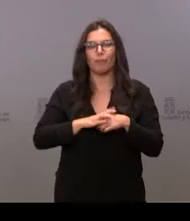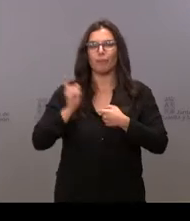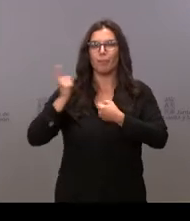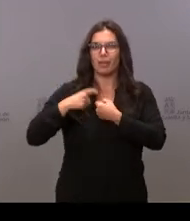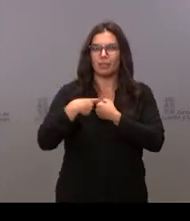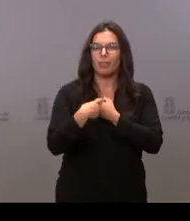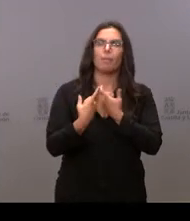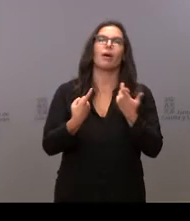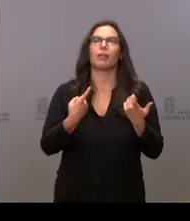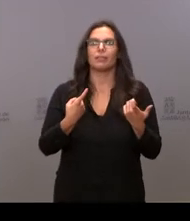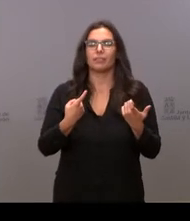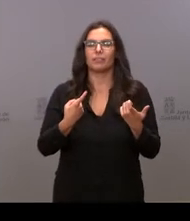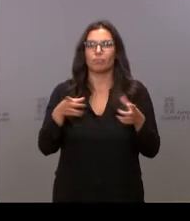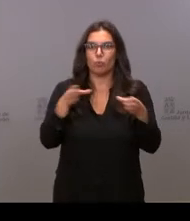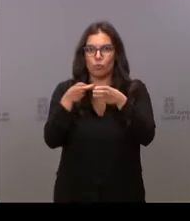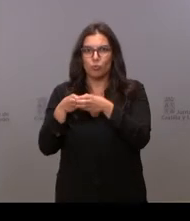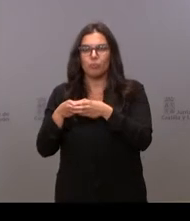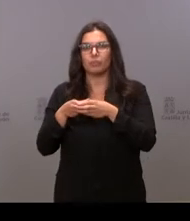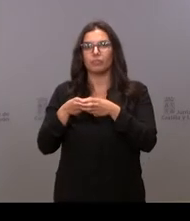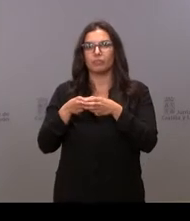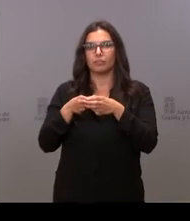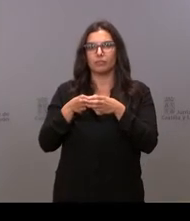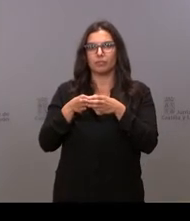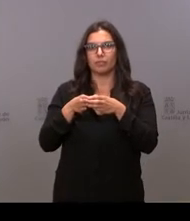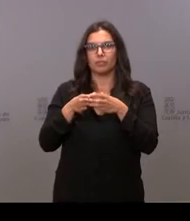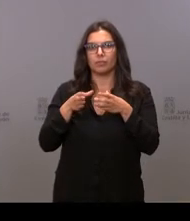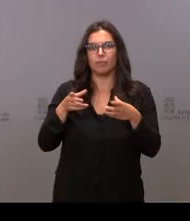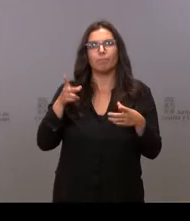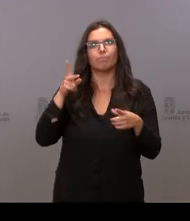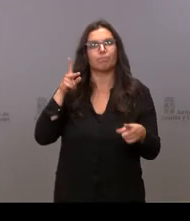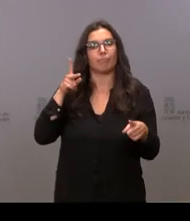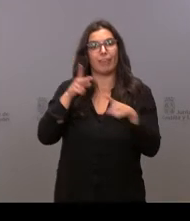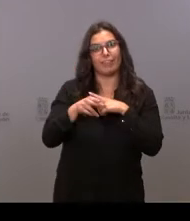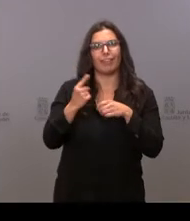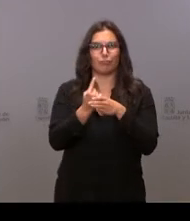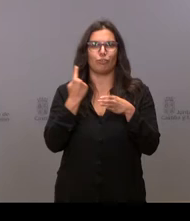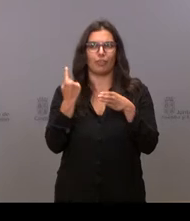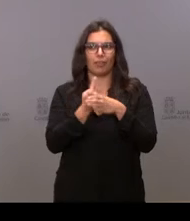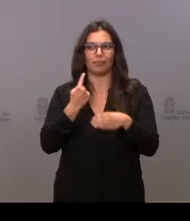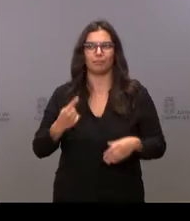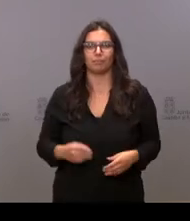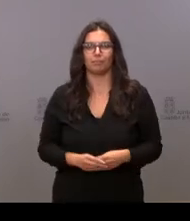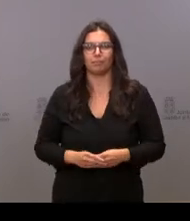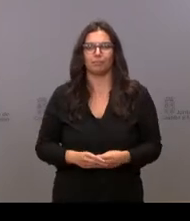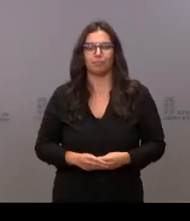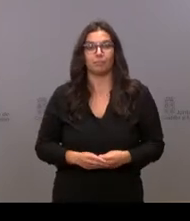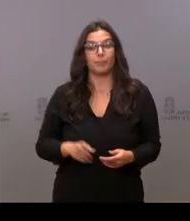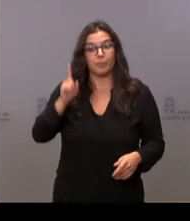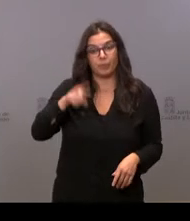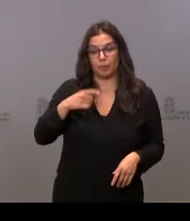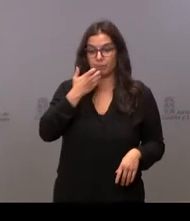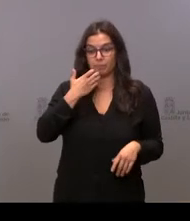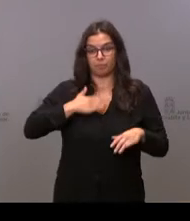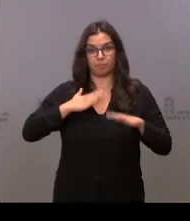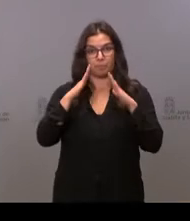grupos, eso evita la soledad. Incluso estás en casa, por